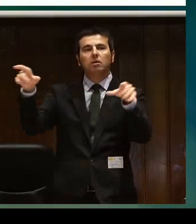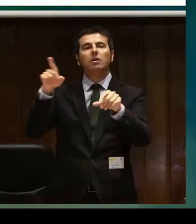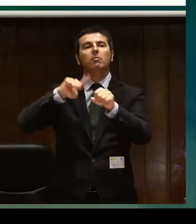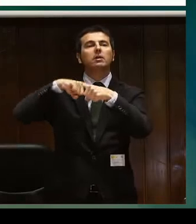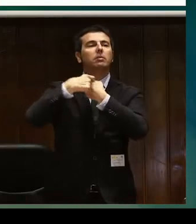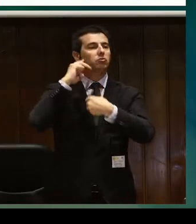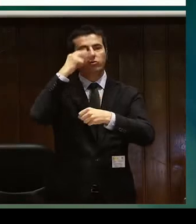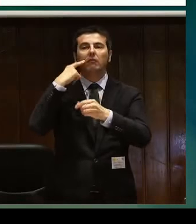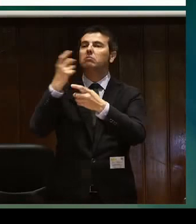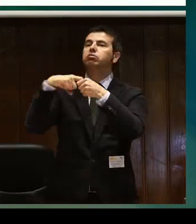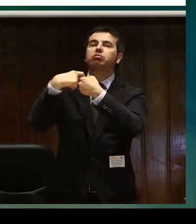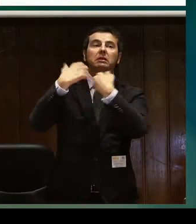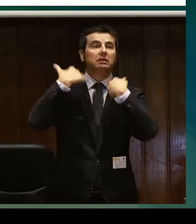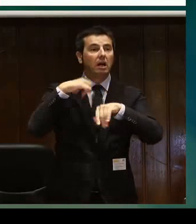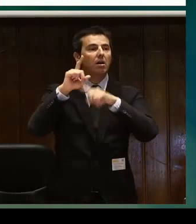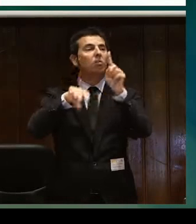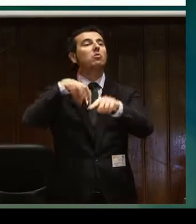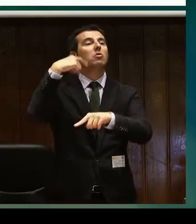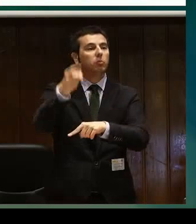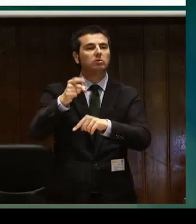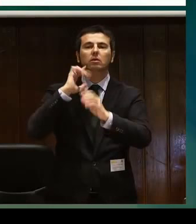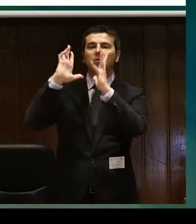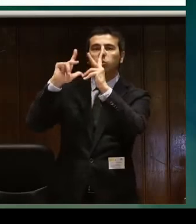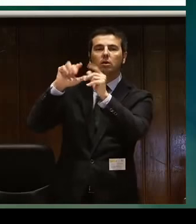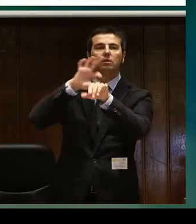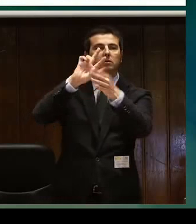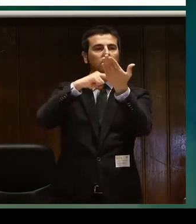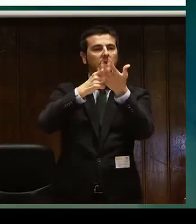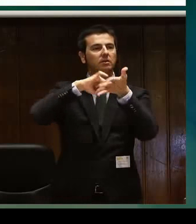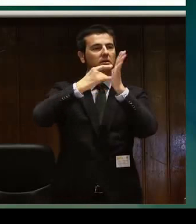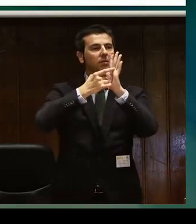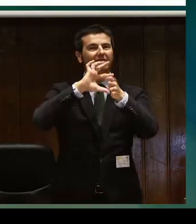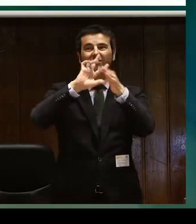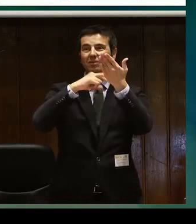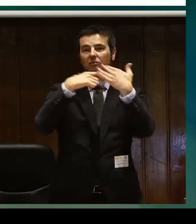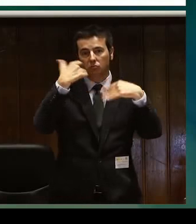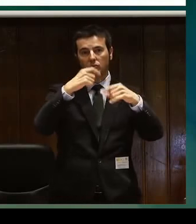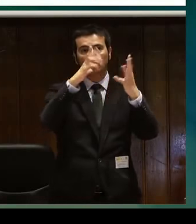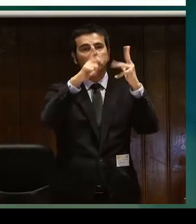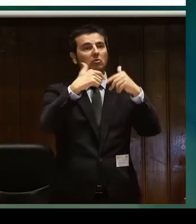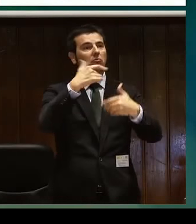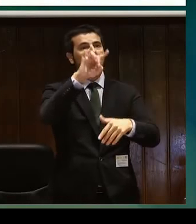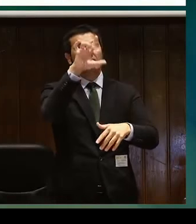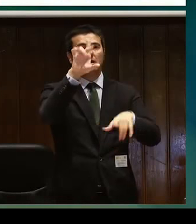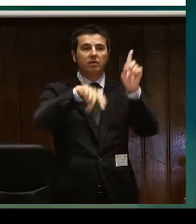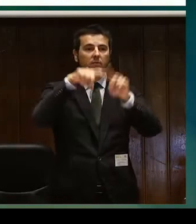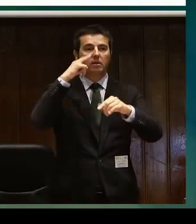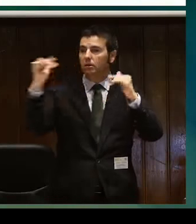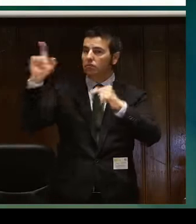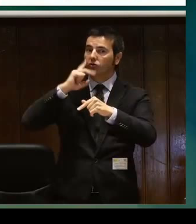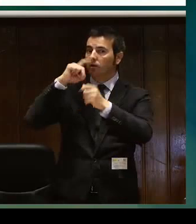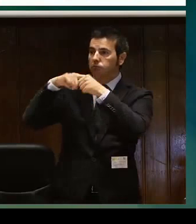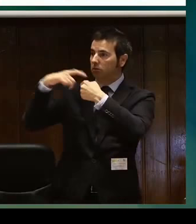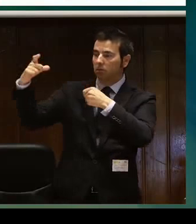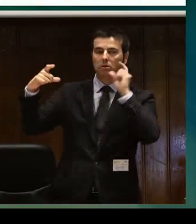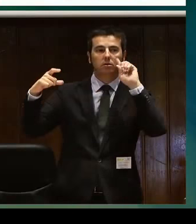la actividad cultural en cuestión, asegurarse de que va a ser accesible, después lanzar la convocatoria para